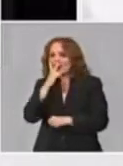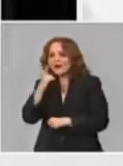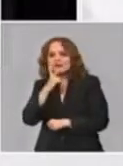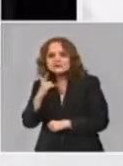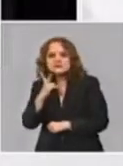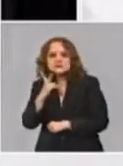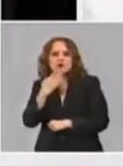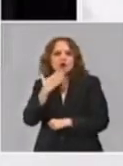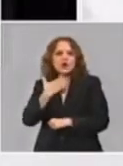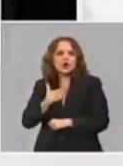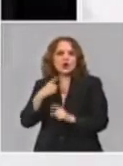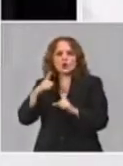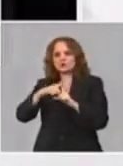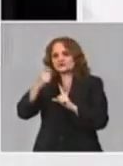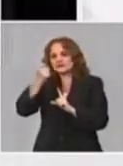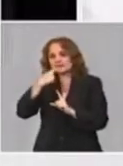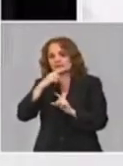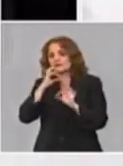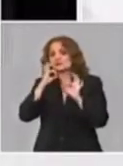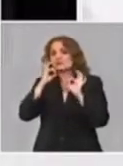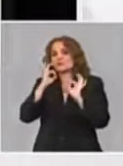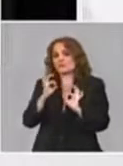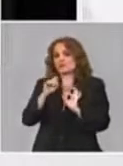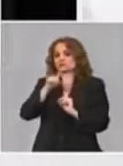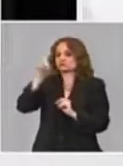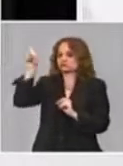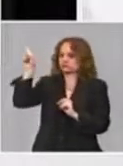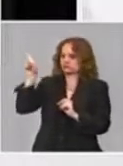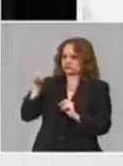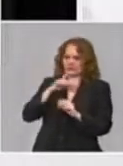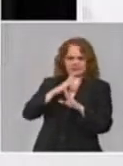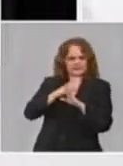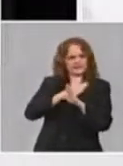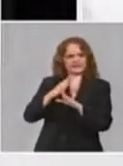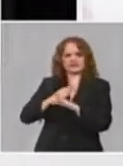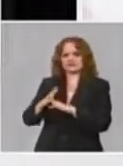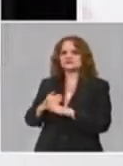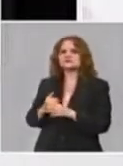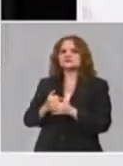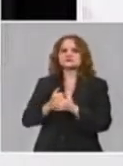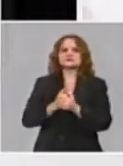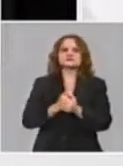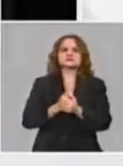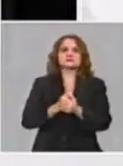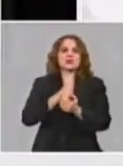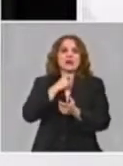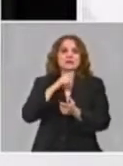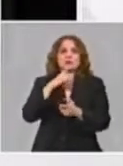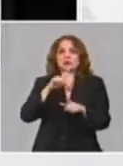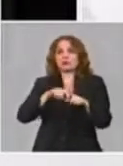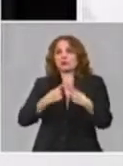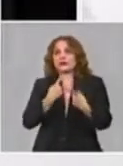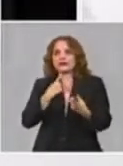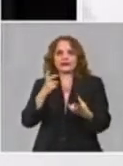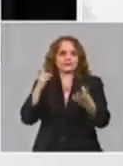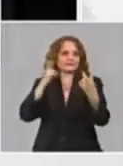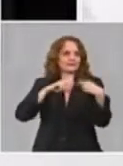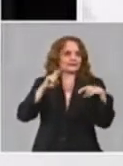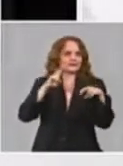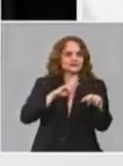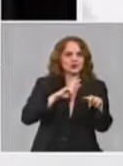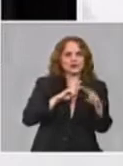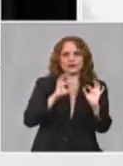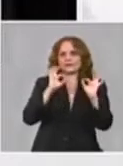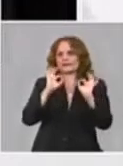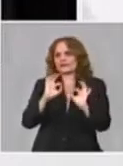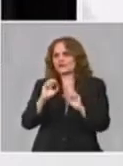intervenciones que están asociadas a ese protocolo que son múltiples porque cuando uno dice bueno, ¿por qué hay tantas investigaciones asociadas al